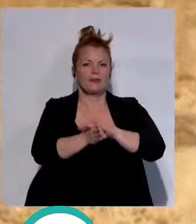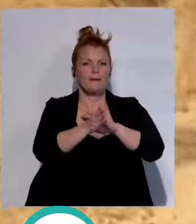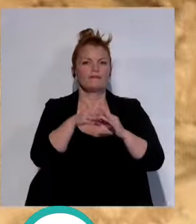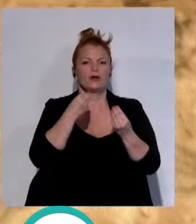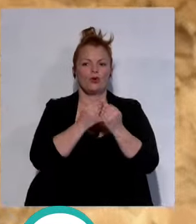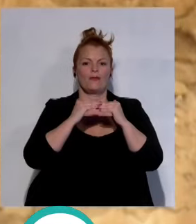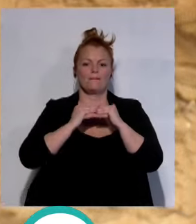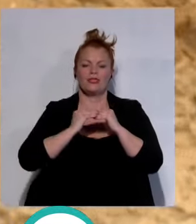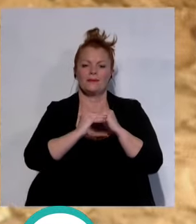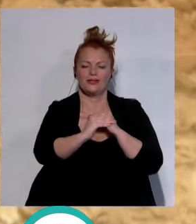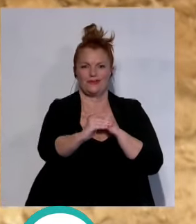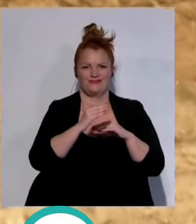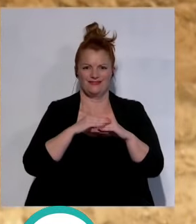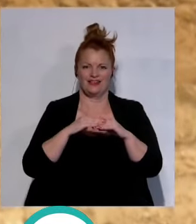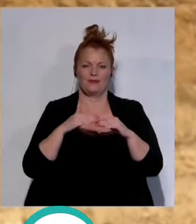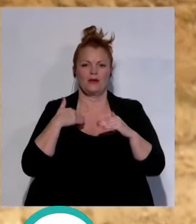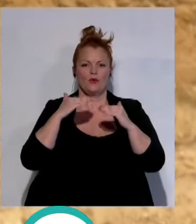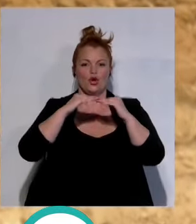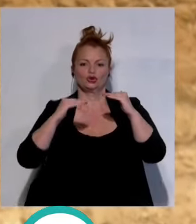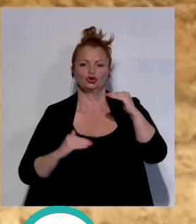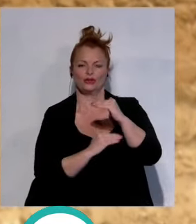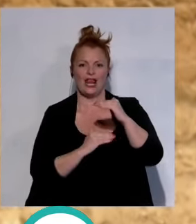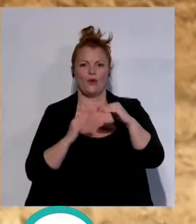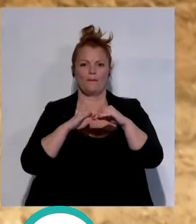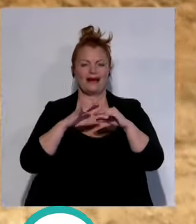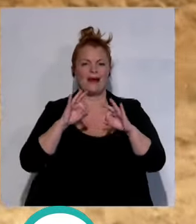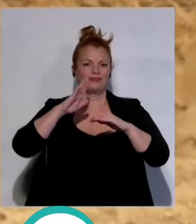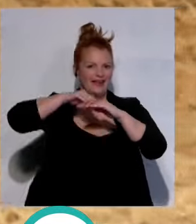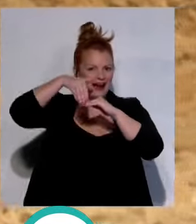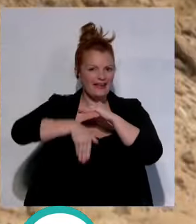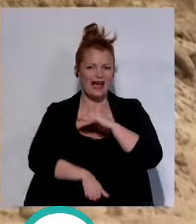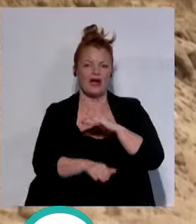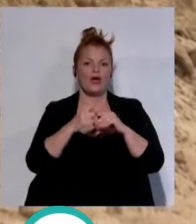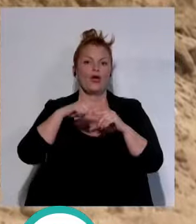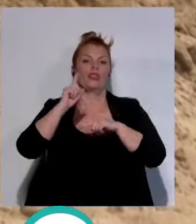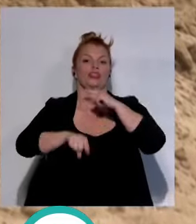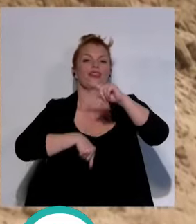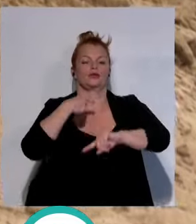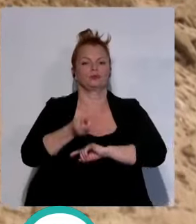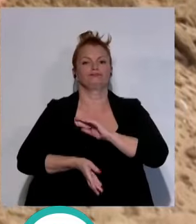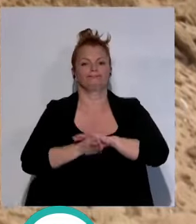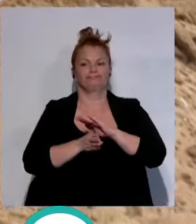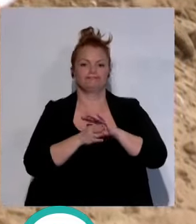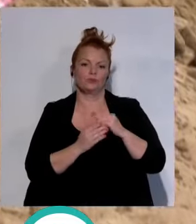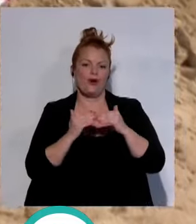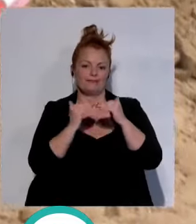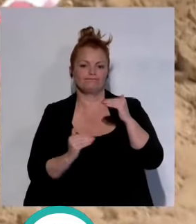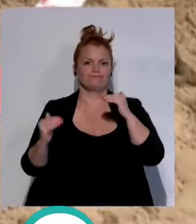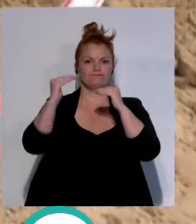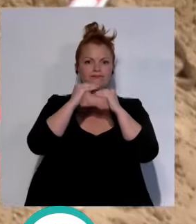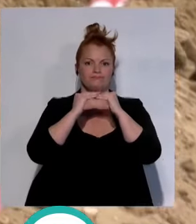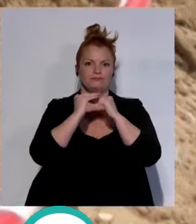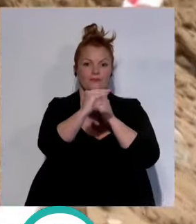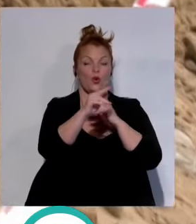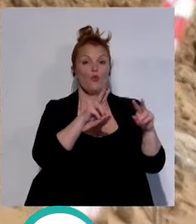cimentación y la ejecución del sótano con espacio para garajes después se seguirá con la estructura superior las